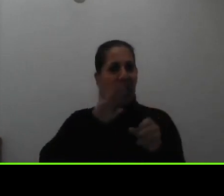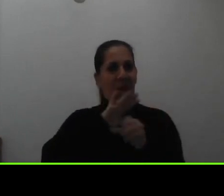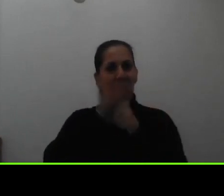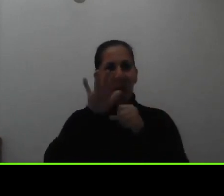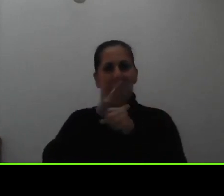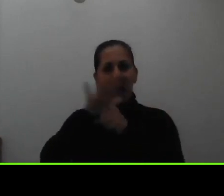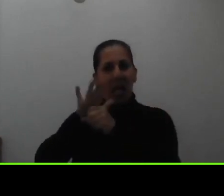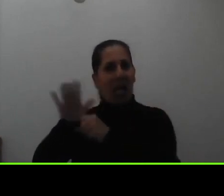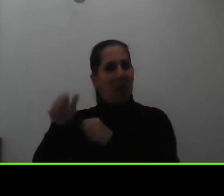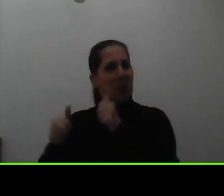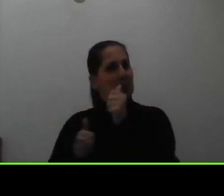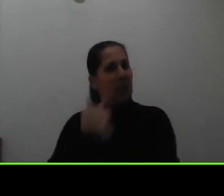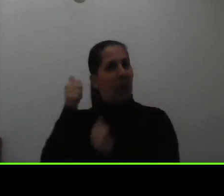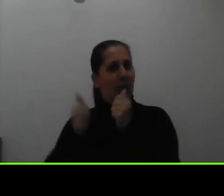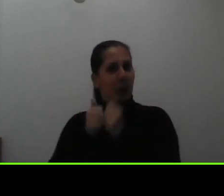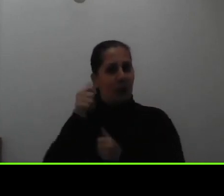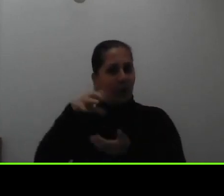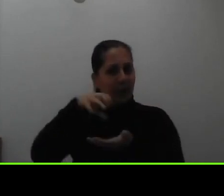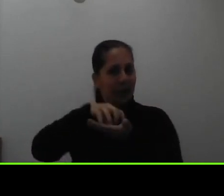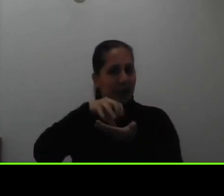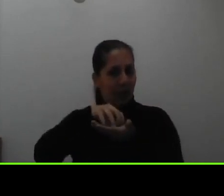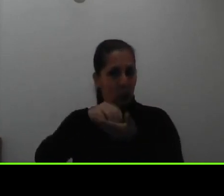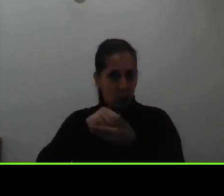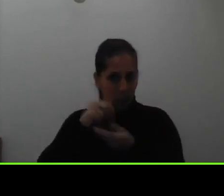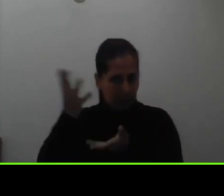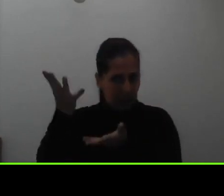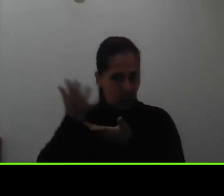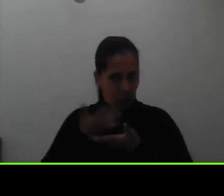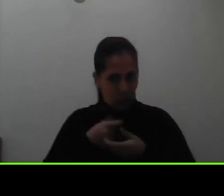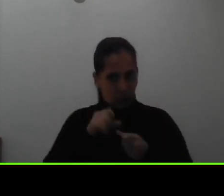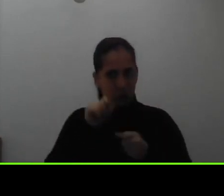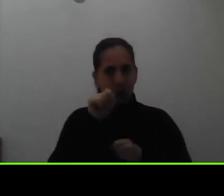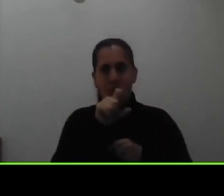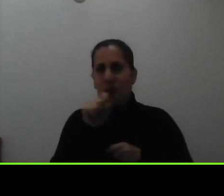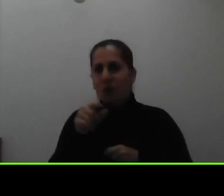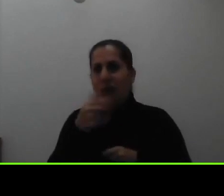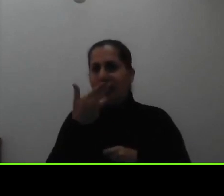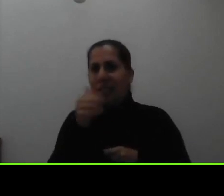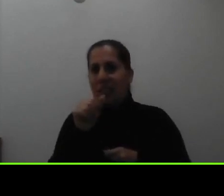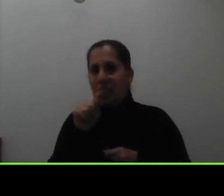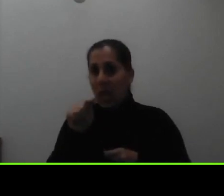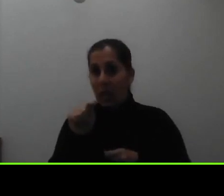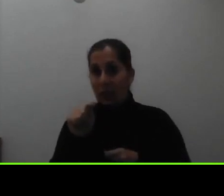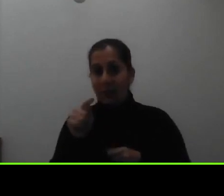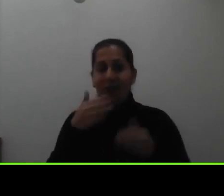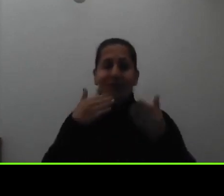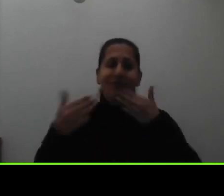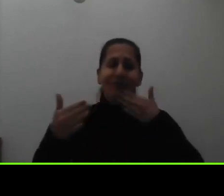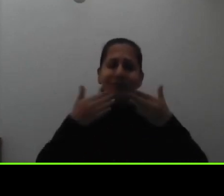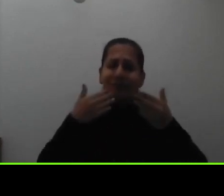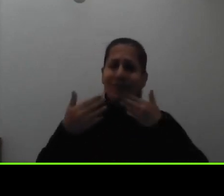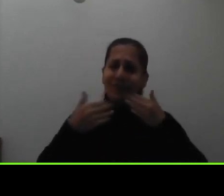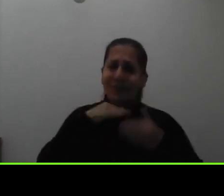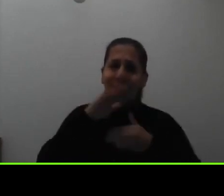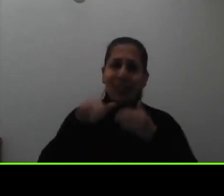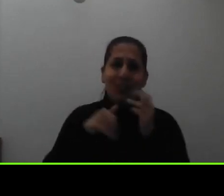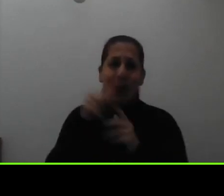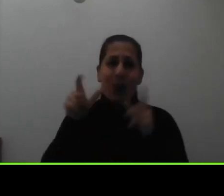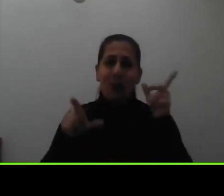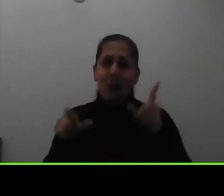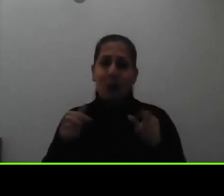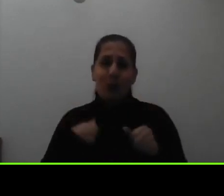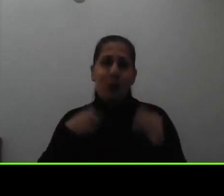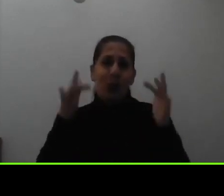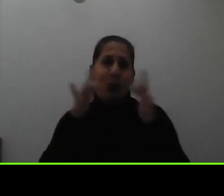la mayoría de inquietudes que nos hicieron llegar al chat agradecerle a cada persona que estuvo conectada durante